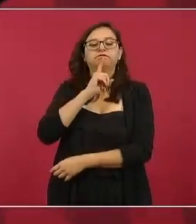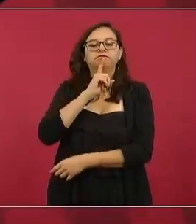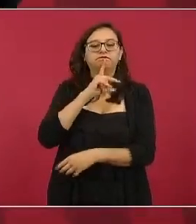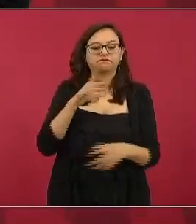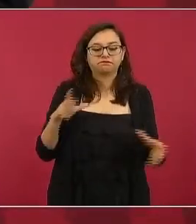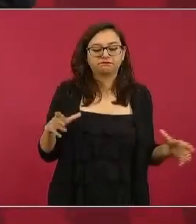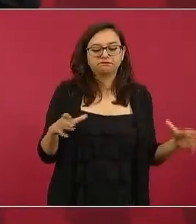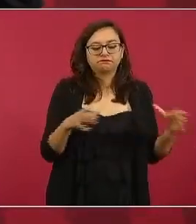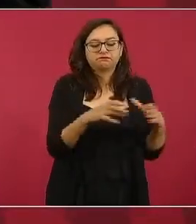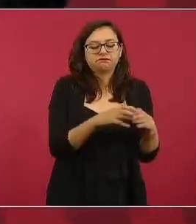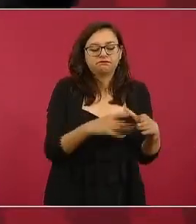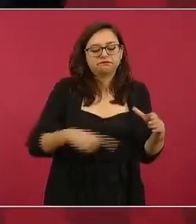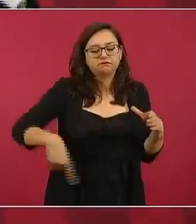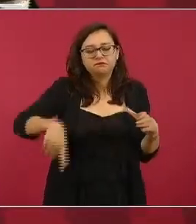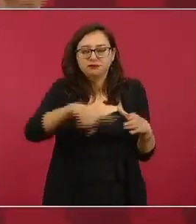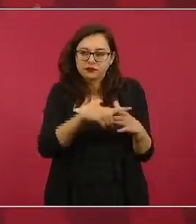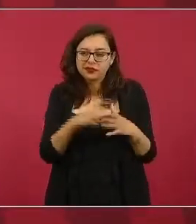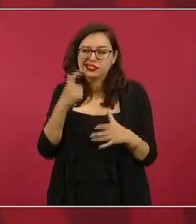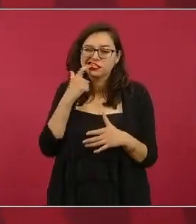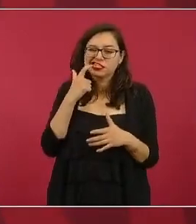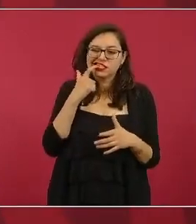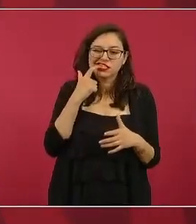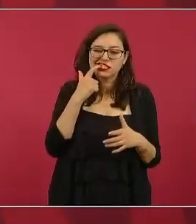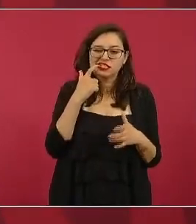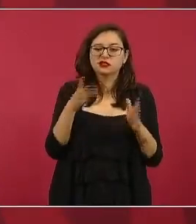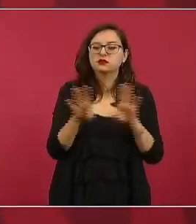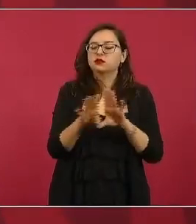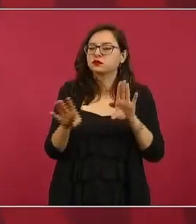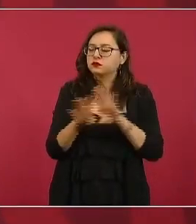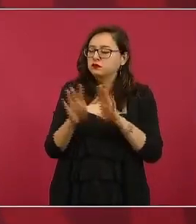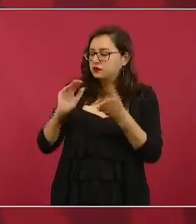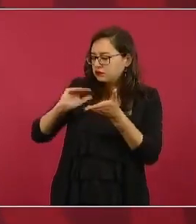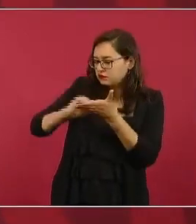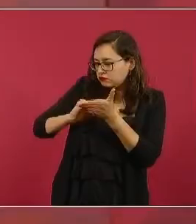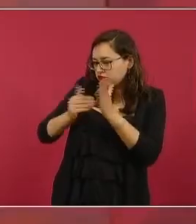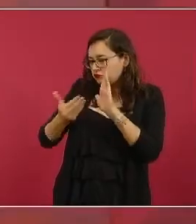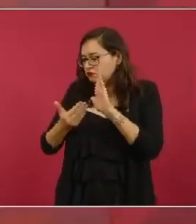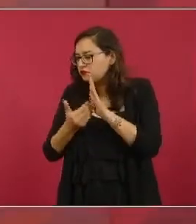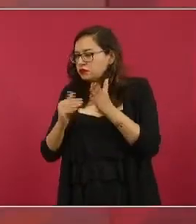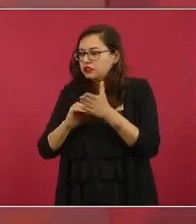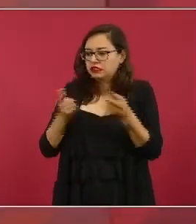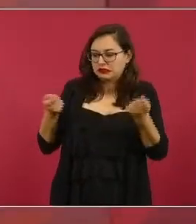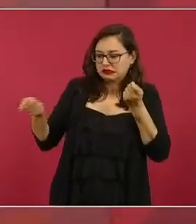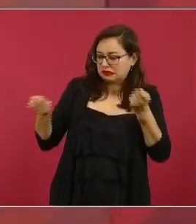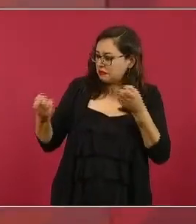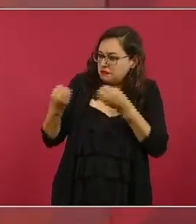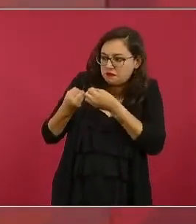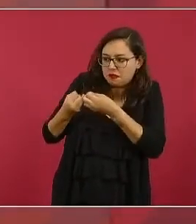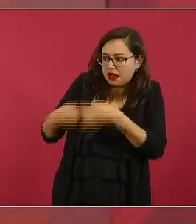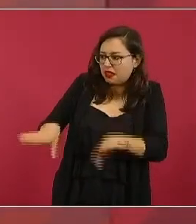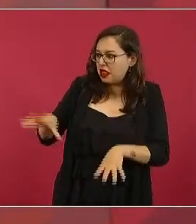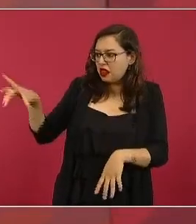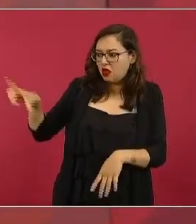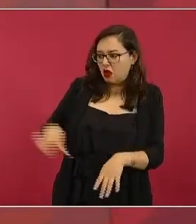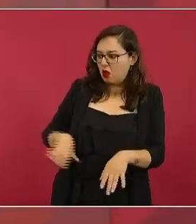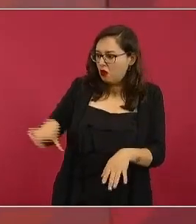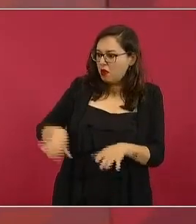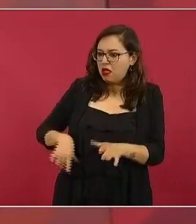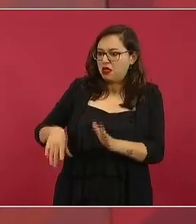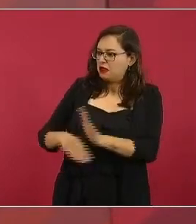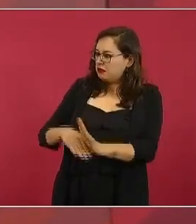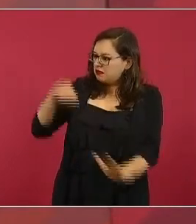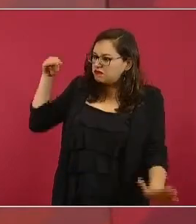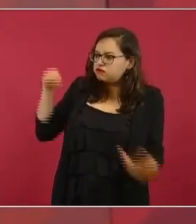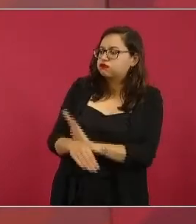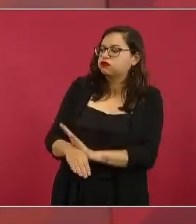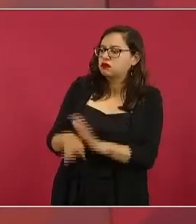viendo este como descarrilan al